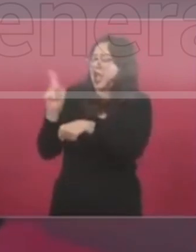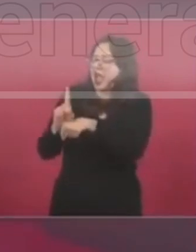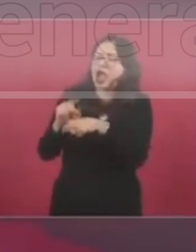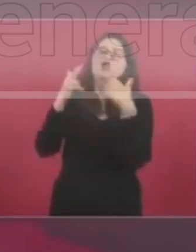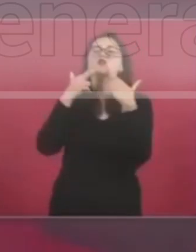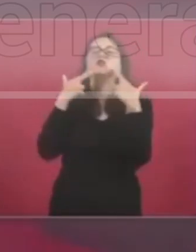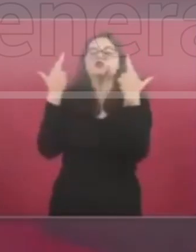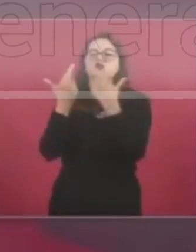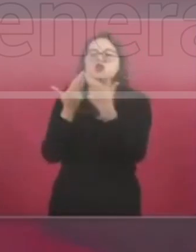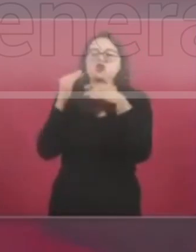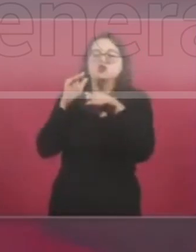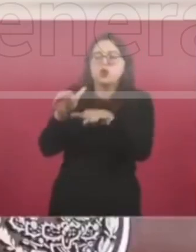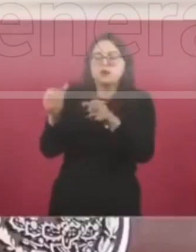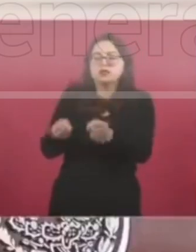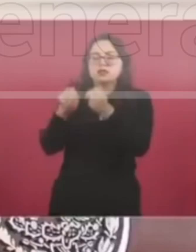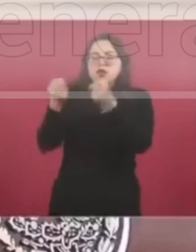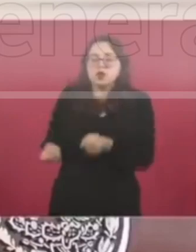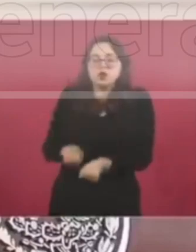haya